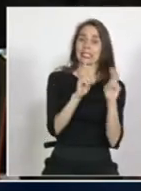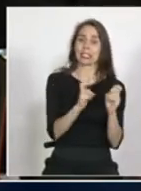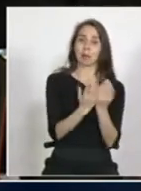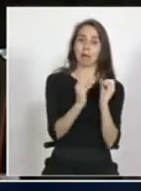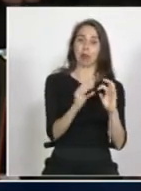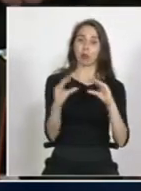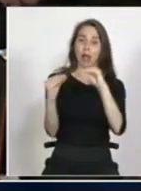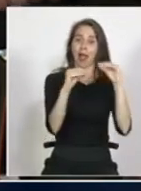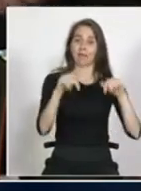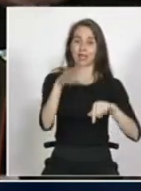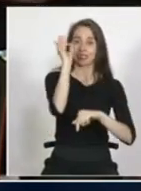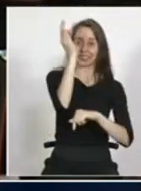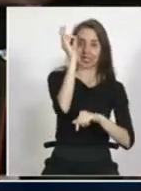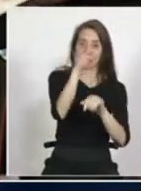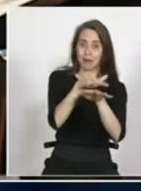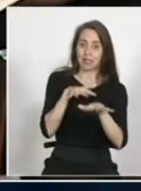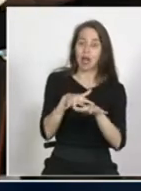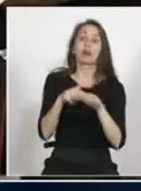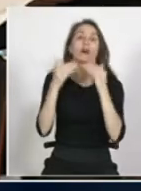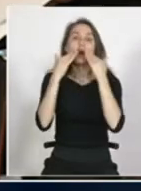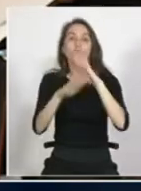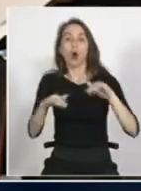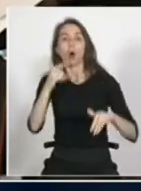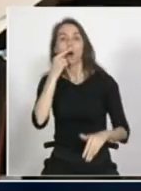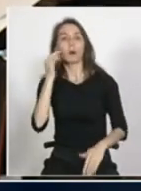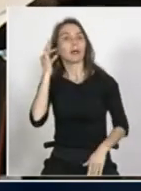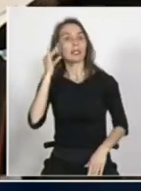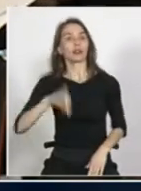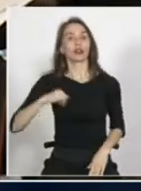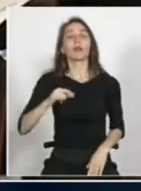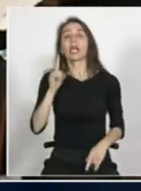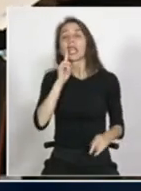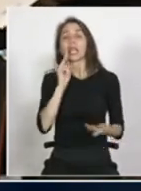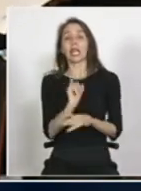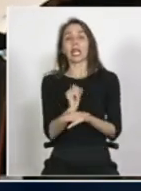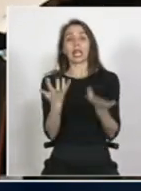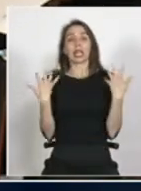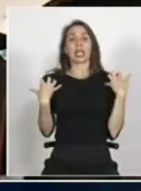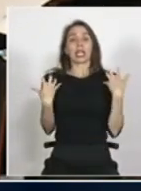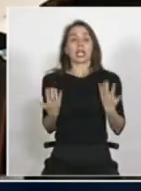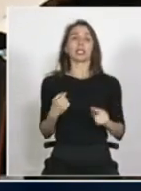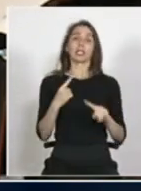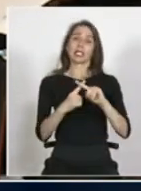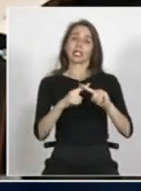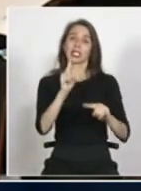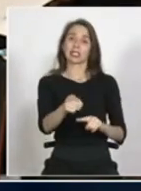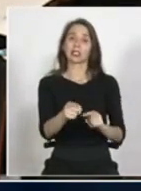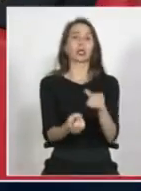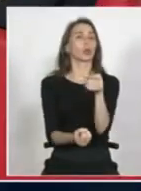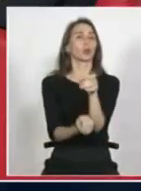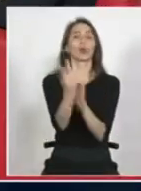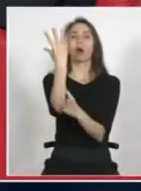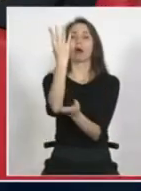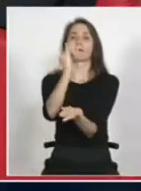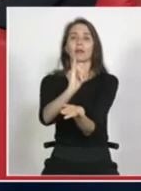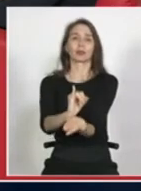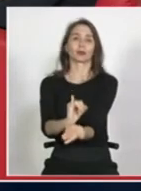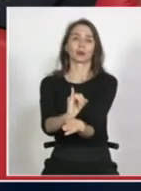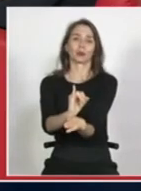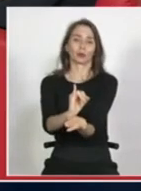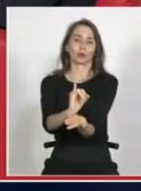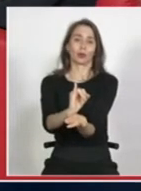lo particular en materia de niños, niñas y adolescentes. Y en este caso, ¿quién se hace cargo? Nosotros estamos exigiendo en su minuto una nueva institucionalidad, que